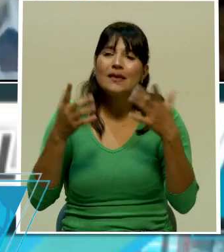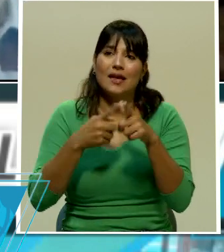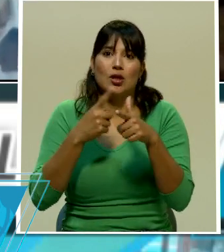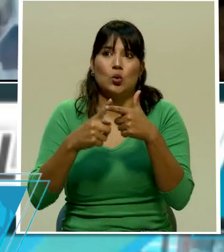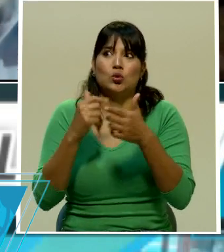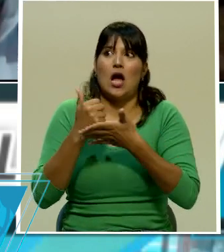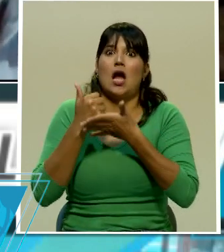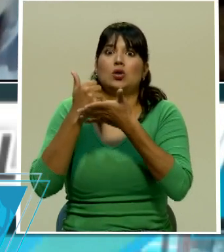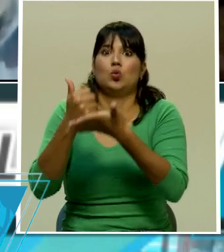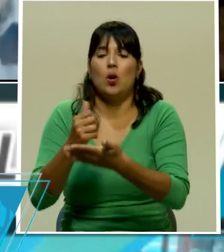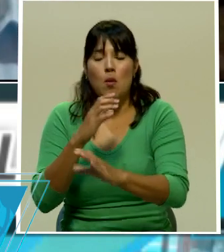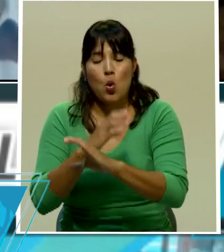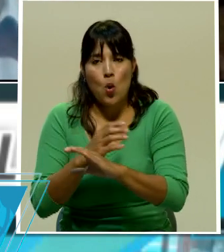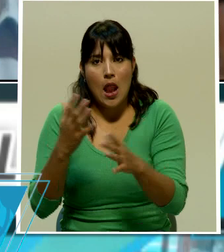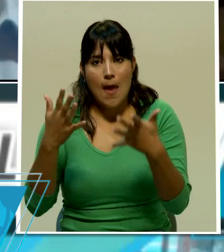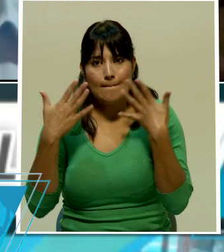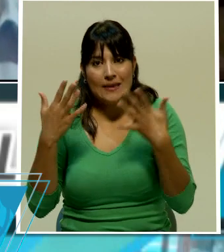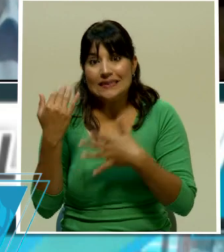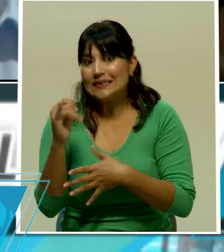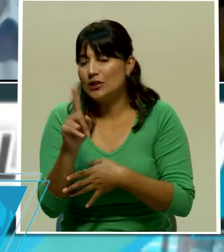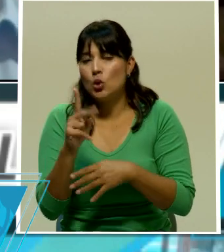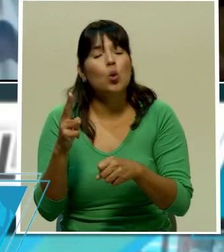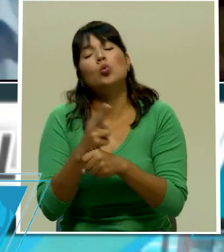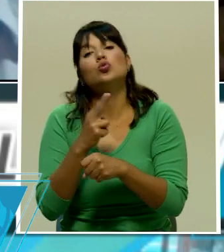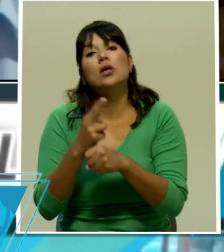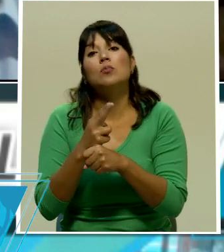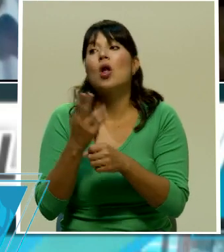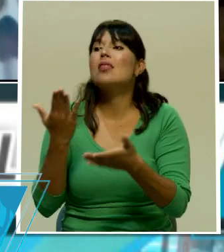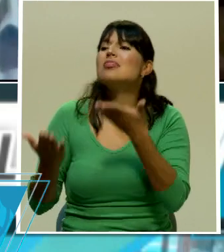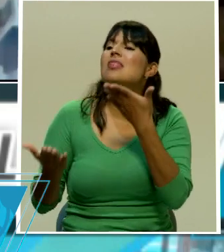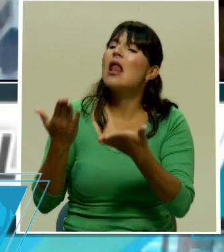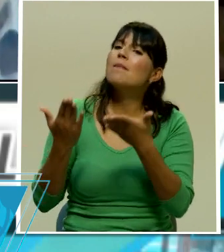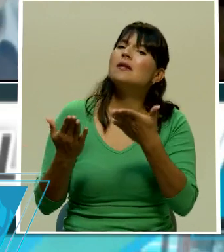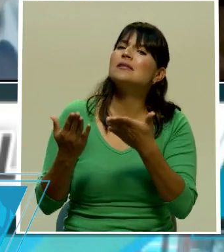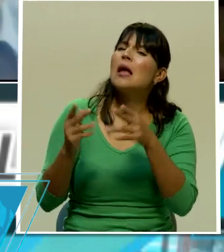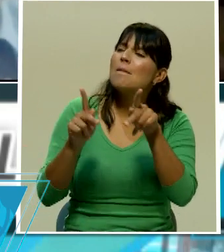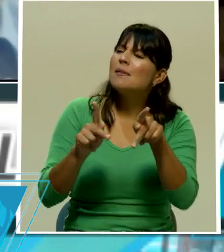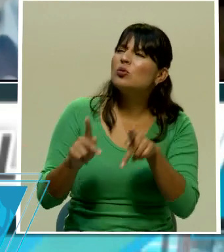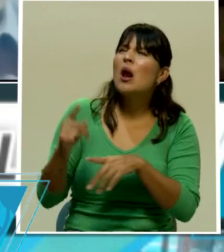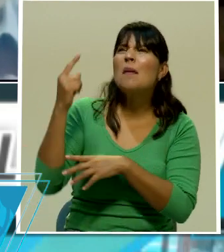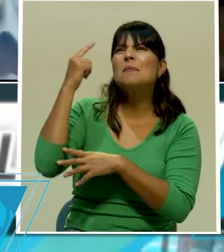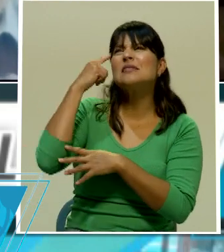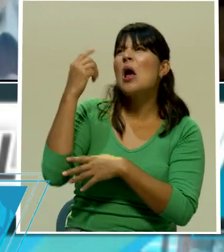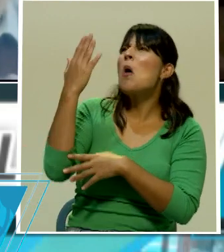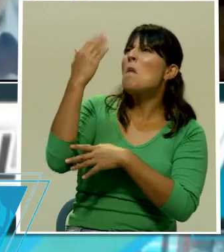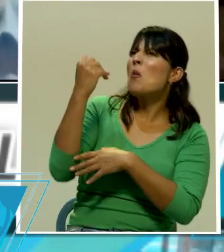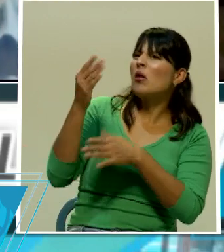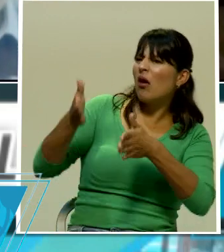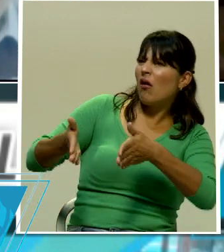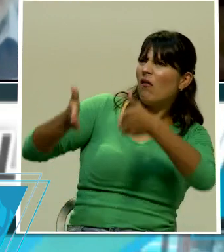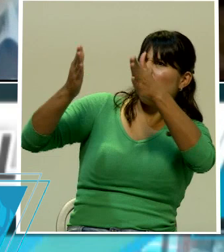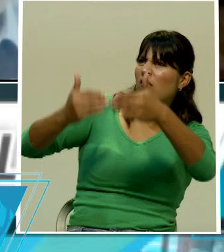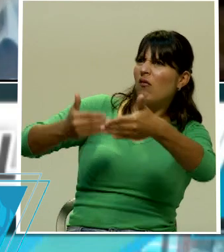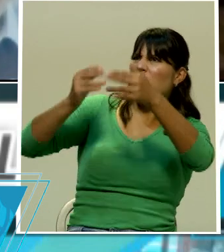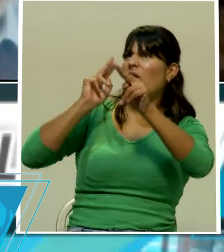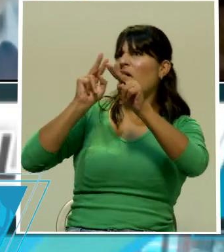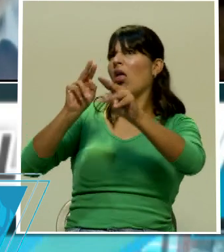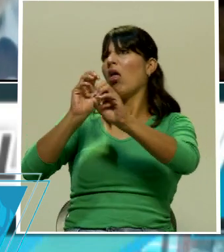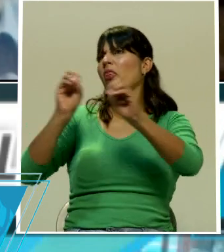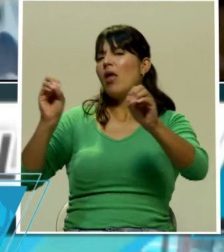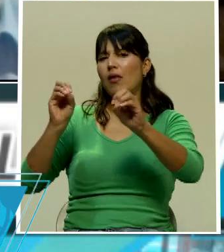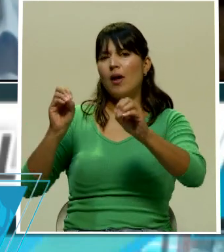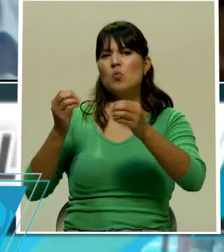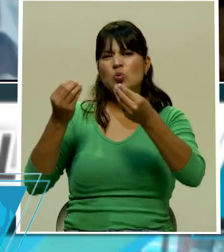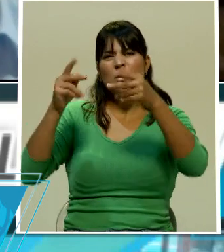tiempos que estamos viviendo alguna gente pensará que ese edificio debe haber sido de vidrio ya ha visto las manifestaciones de estos días